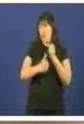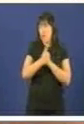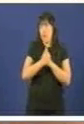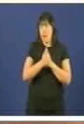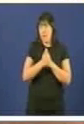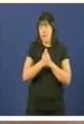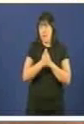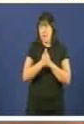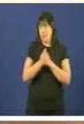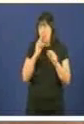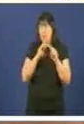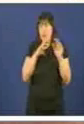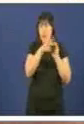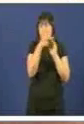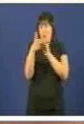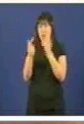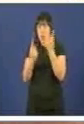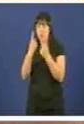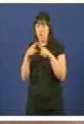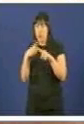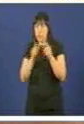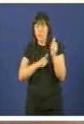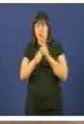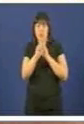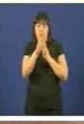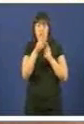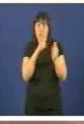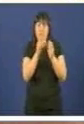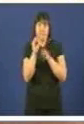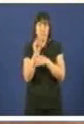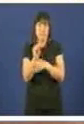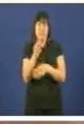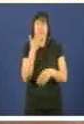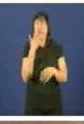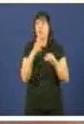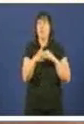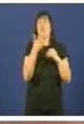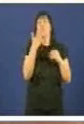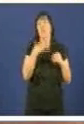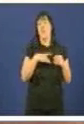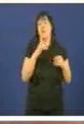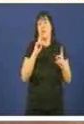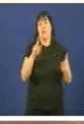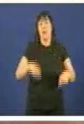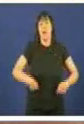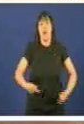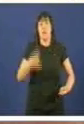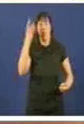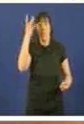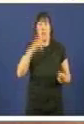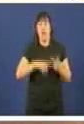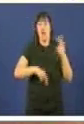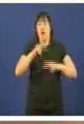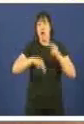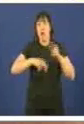Iso supón recortar certas partidas. O que sucede é que se pode recortar en gasto superfluo, en obras,